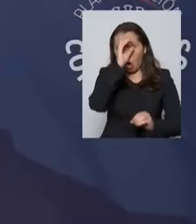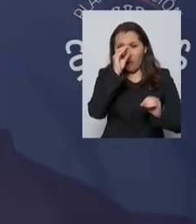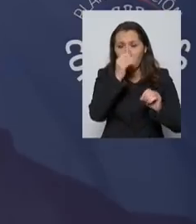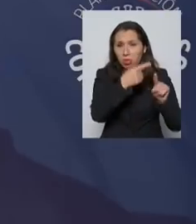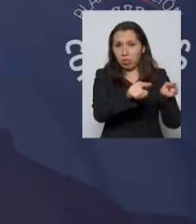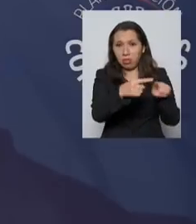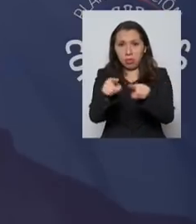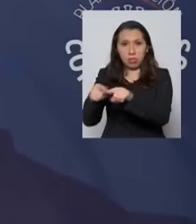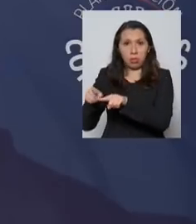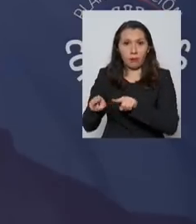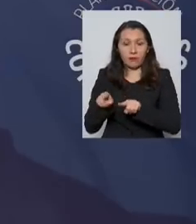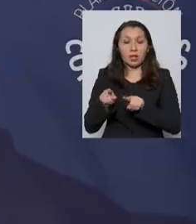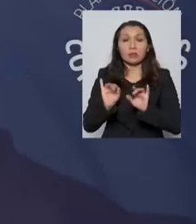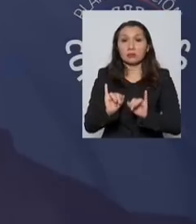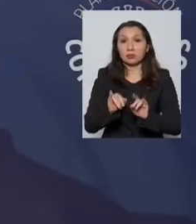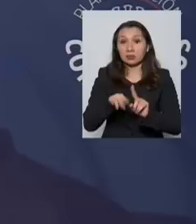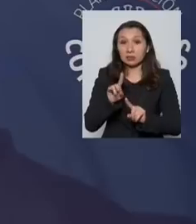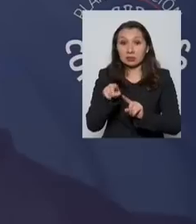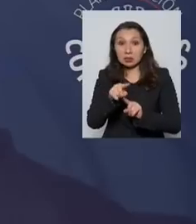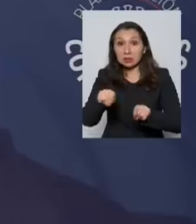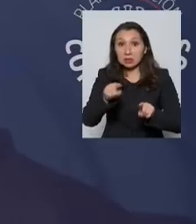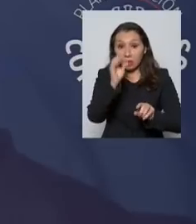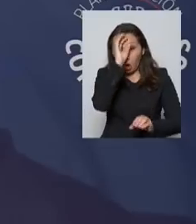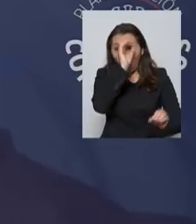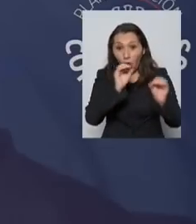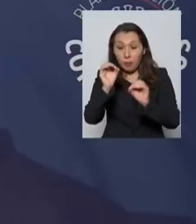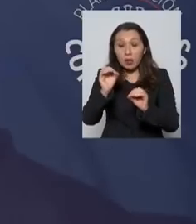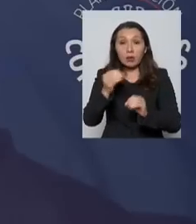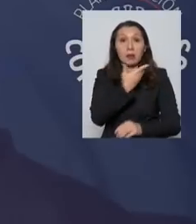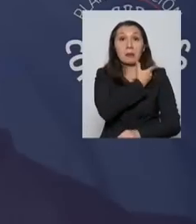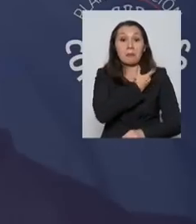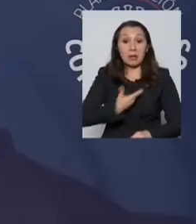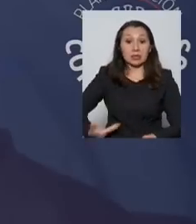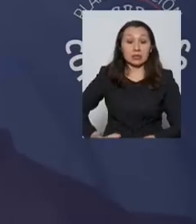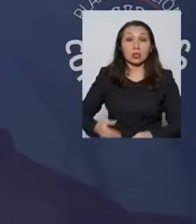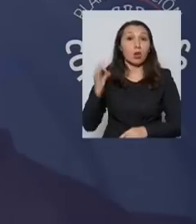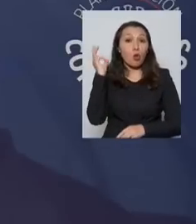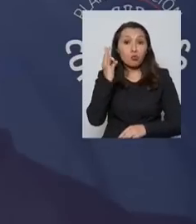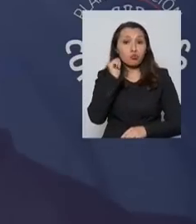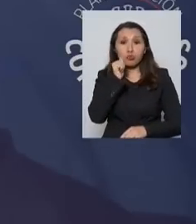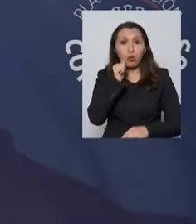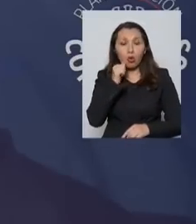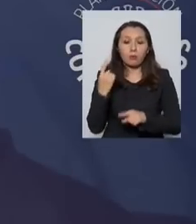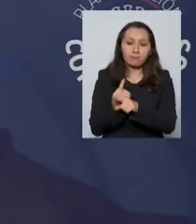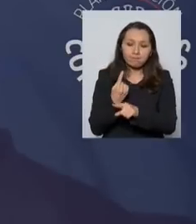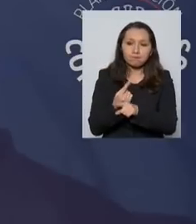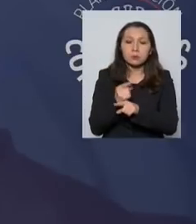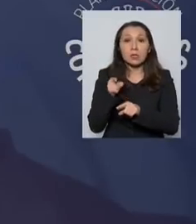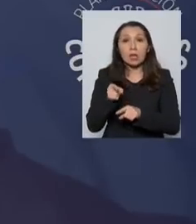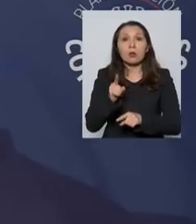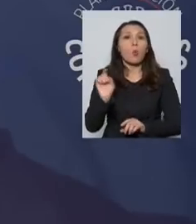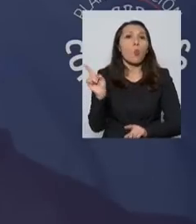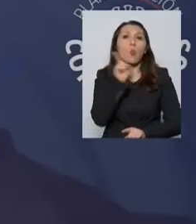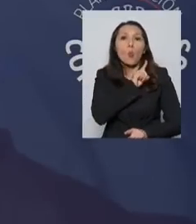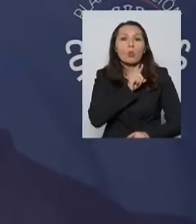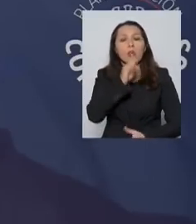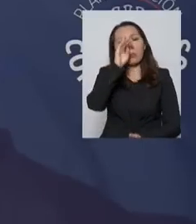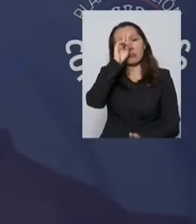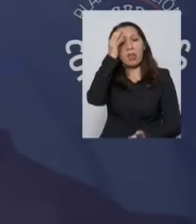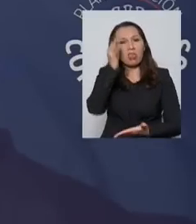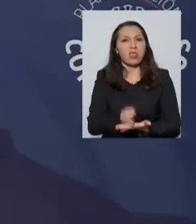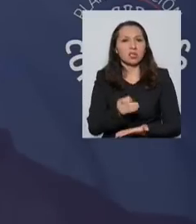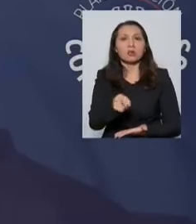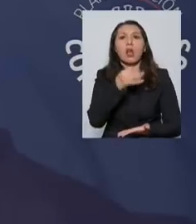diversas en esto, y sobre esas opiniones el presidente, que nos reunimos diariamente, es el que toma la decisión final